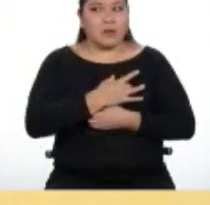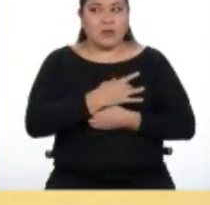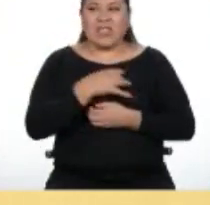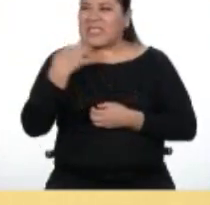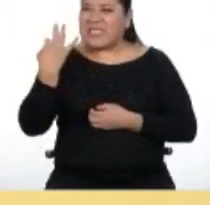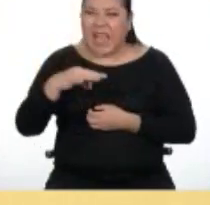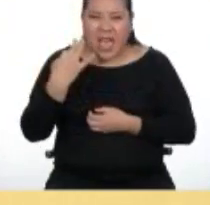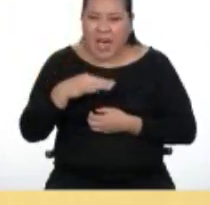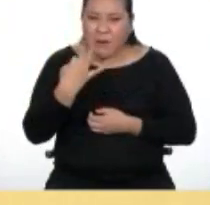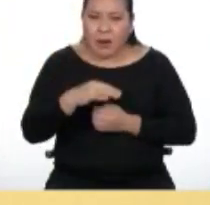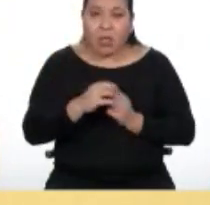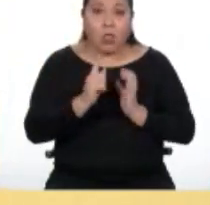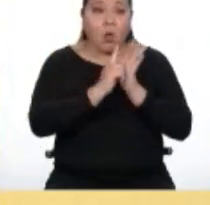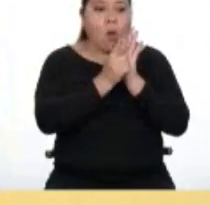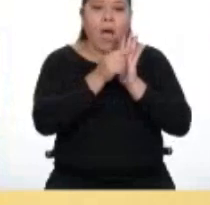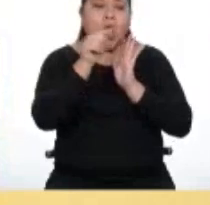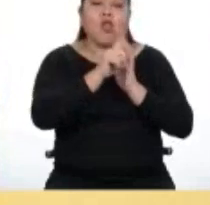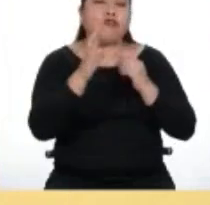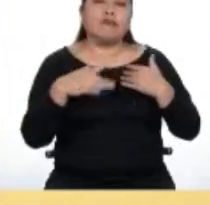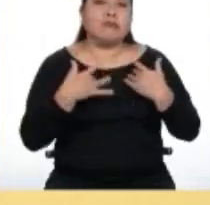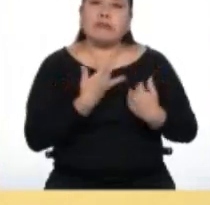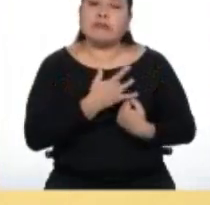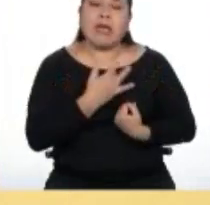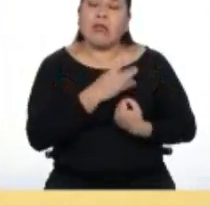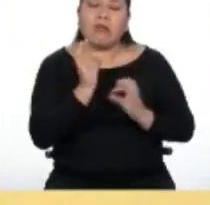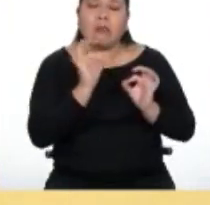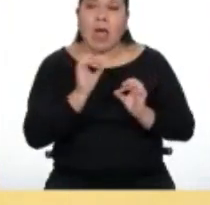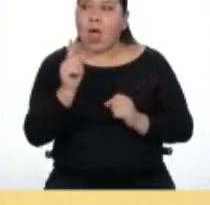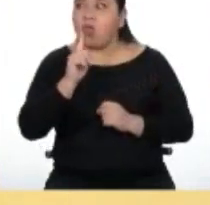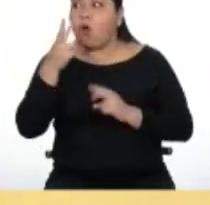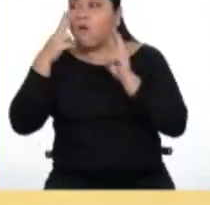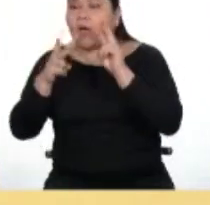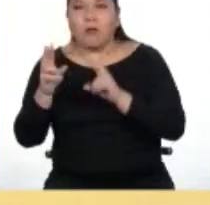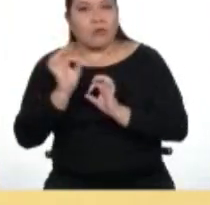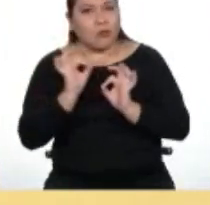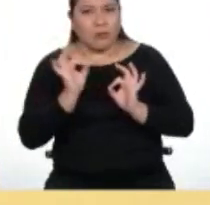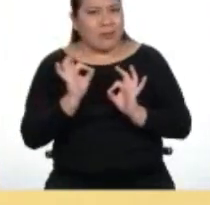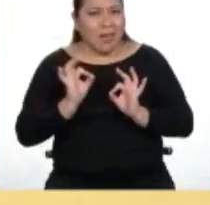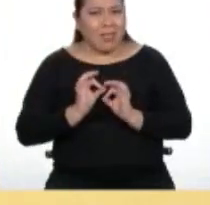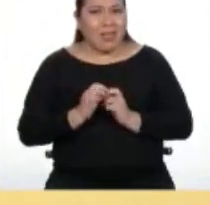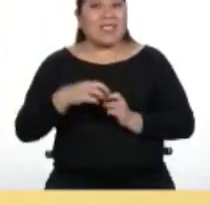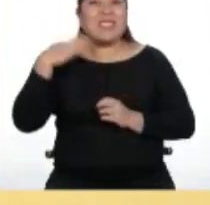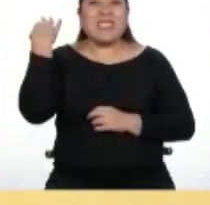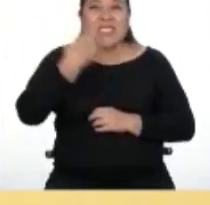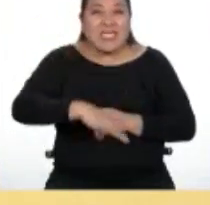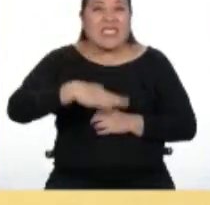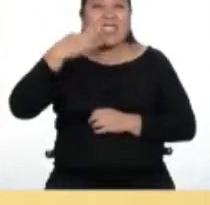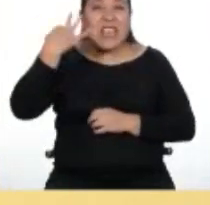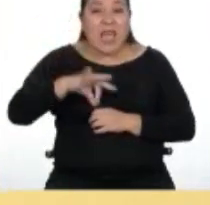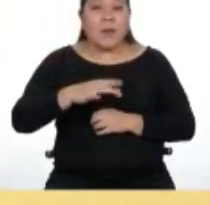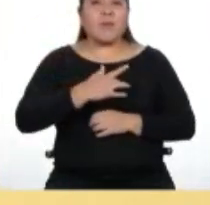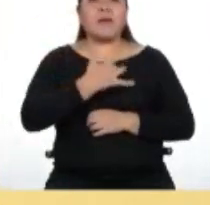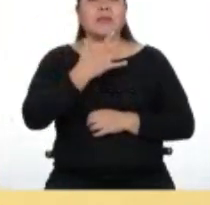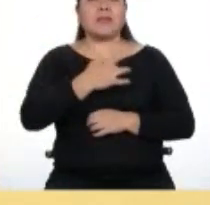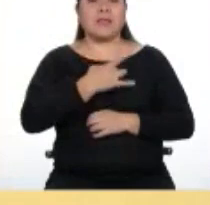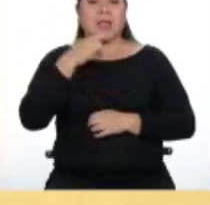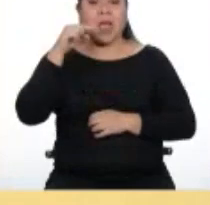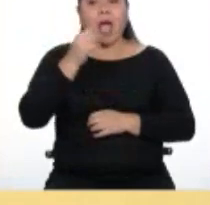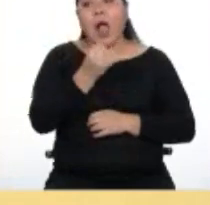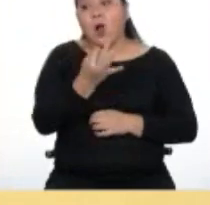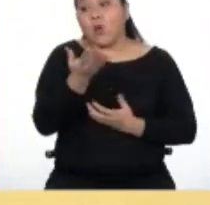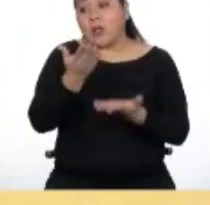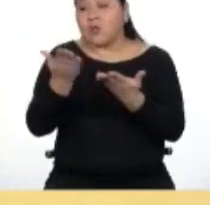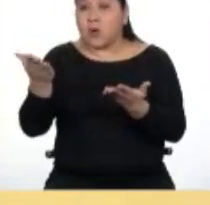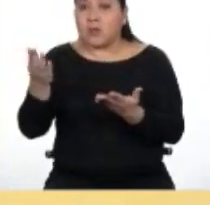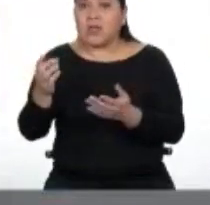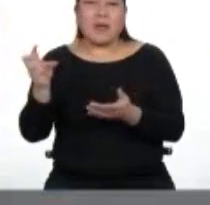que no dejemos de sentir y percibir sensaciones. Obviamente, hay sucesos que intensifican las